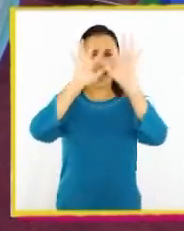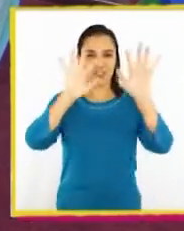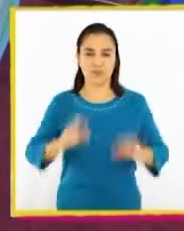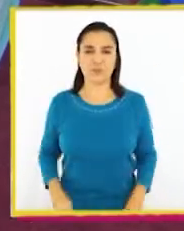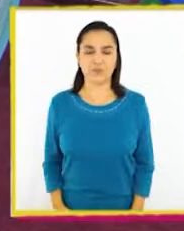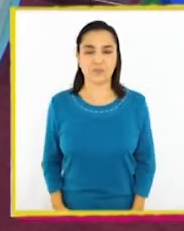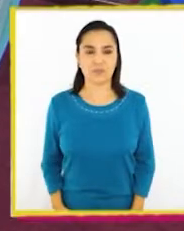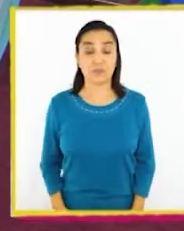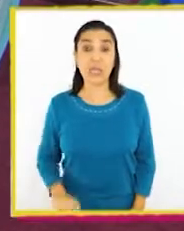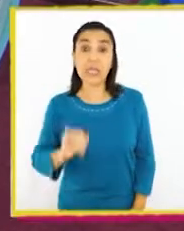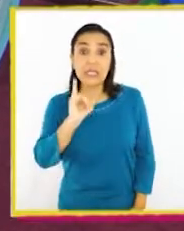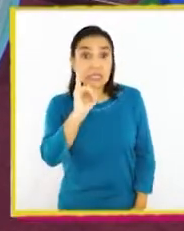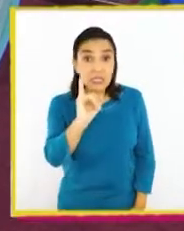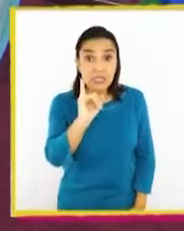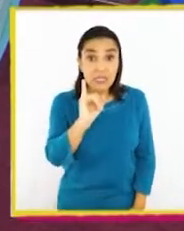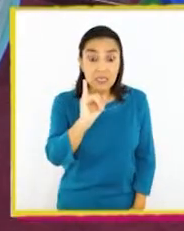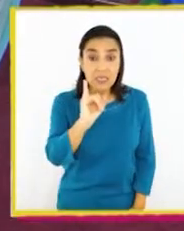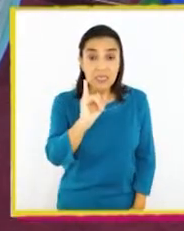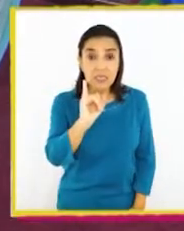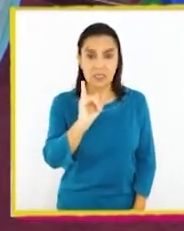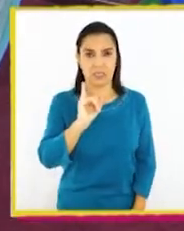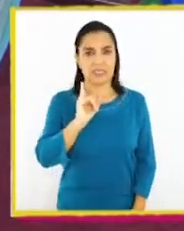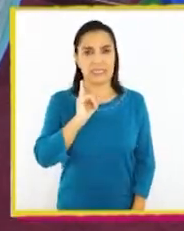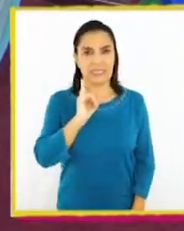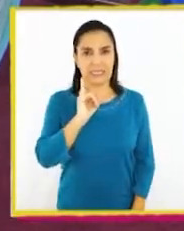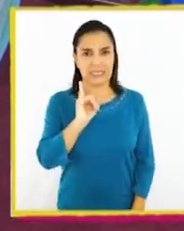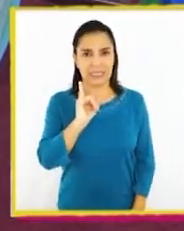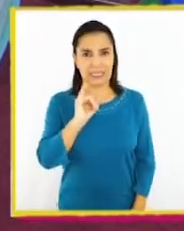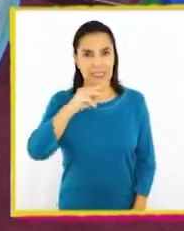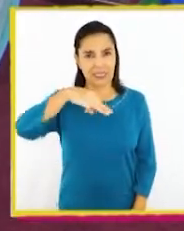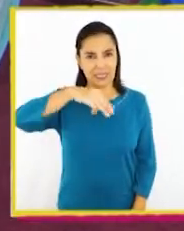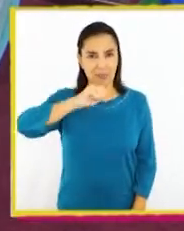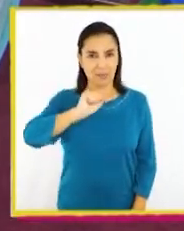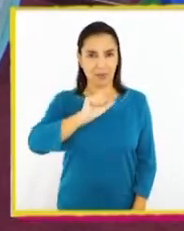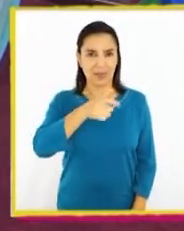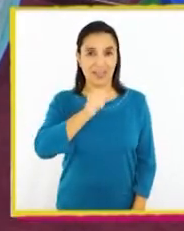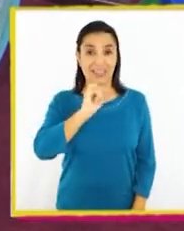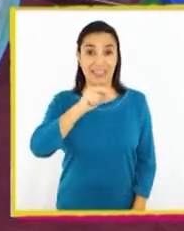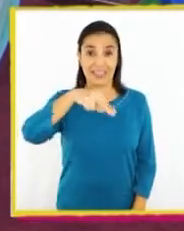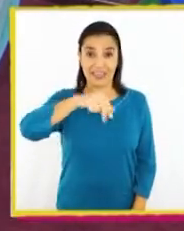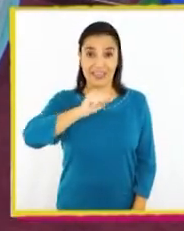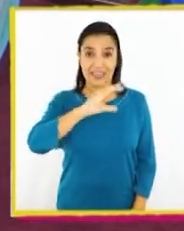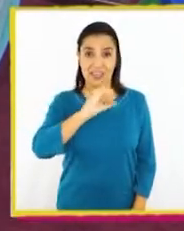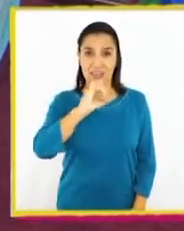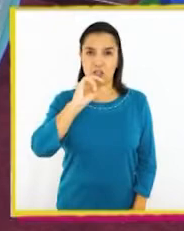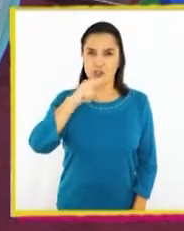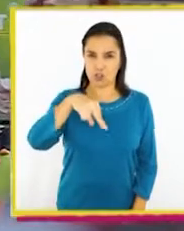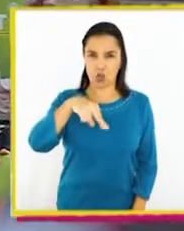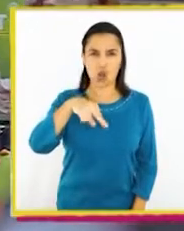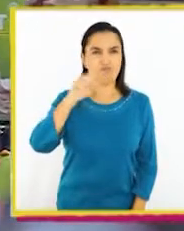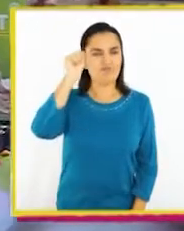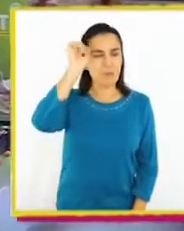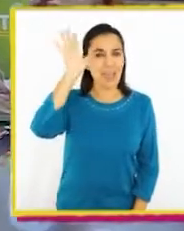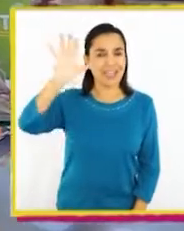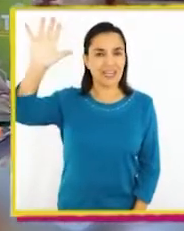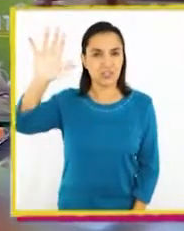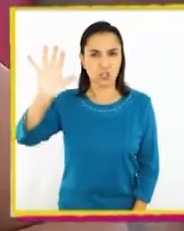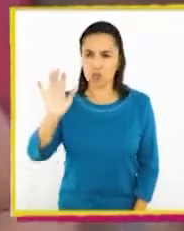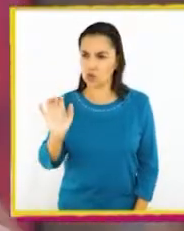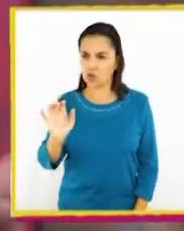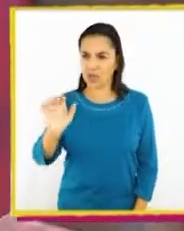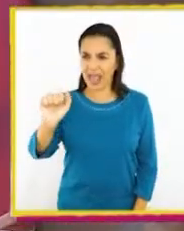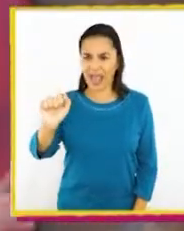O la I de imaginación. ¿Saben cómo se llaman estas letras?